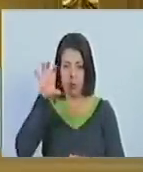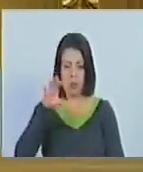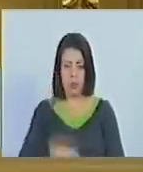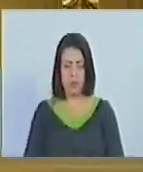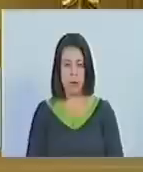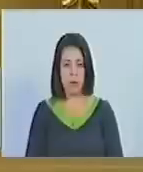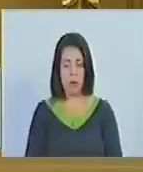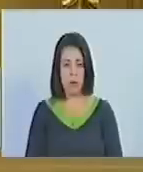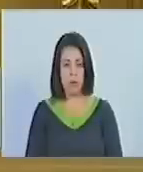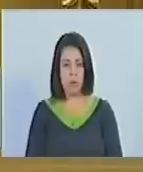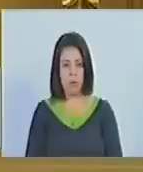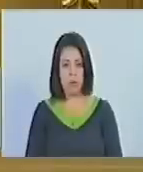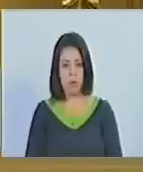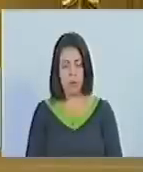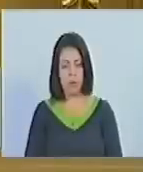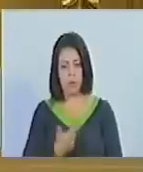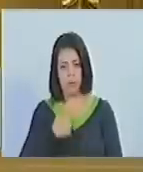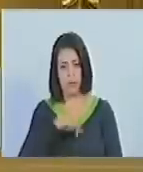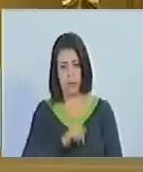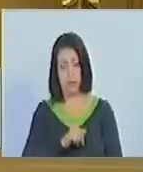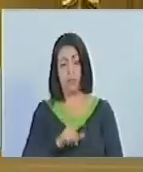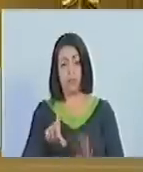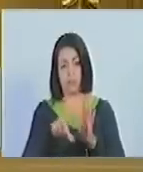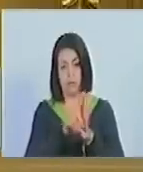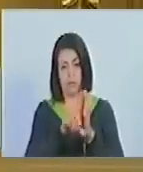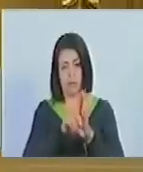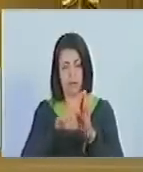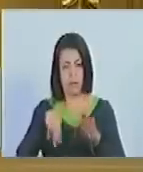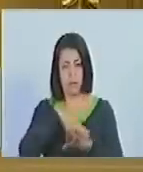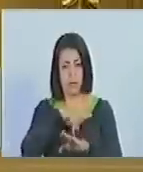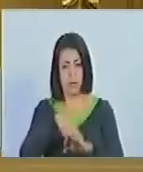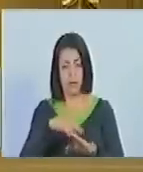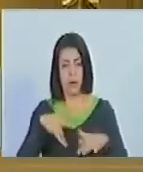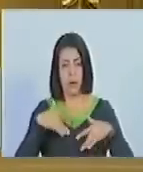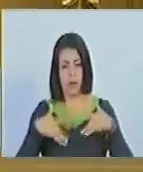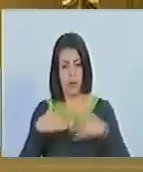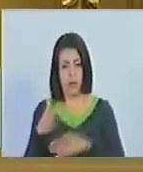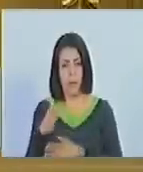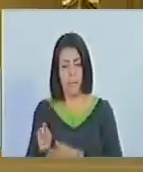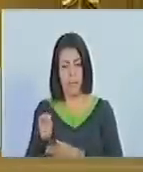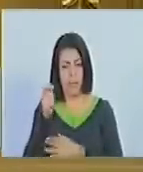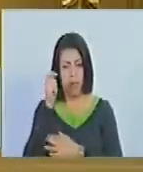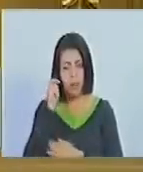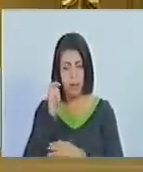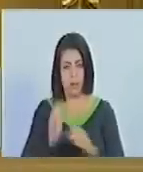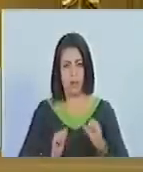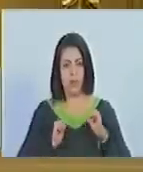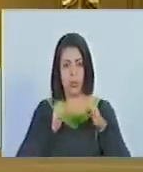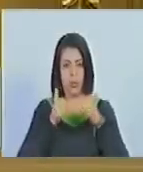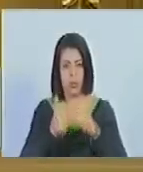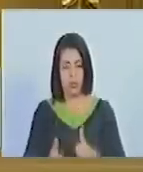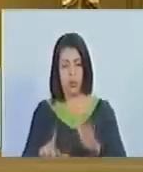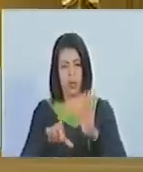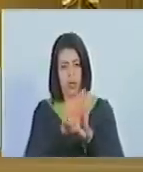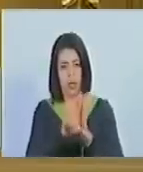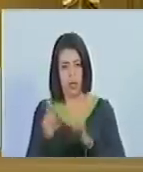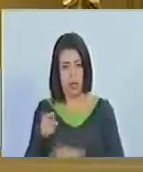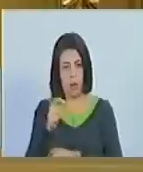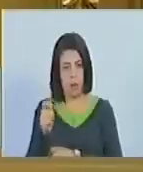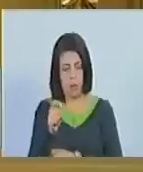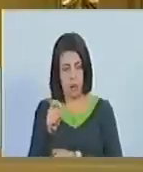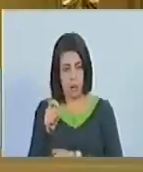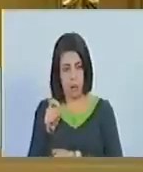nuestra legislación nacional sobre la actividad pesquera se inició con la ley de pesca